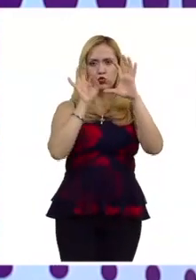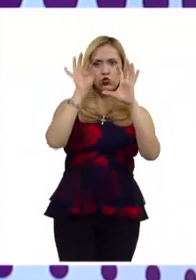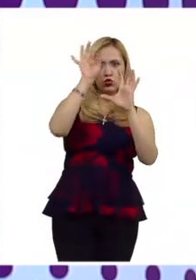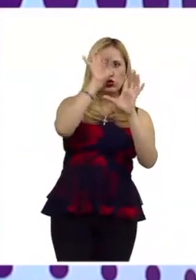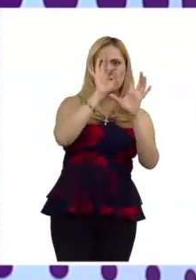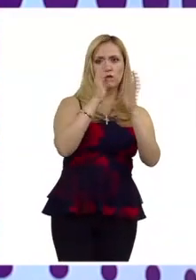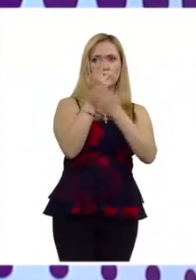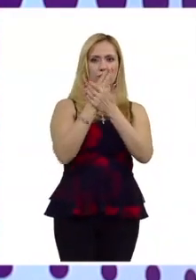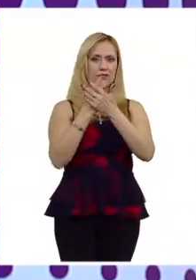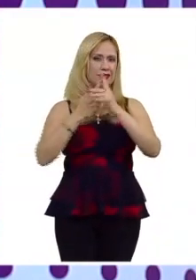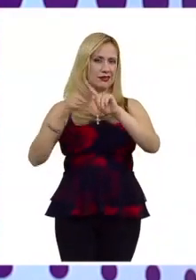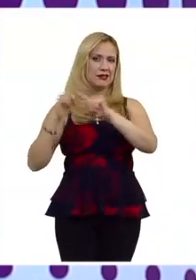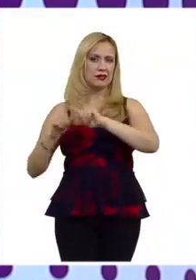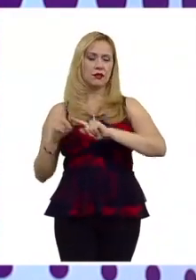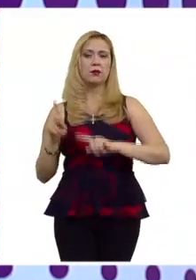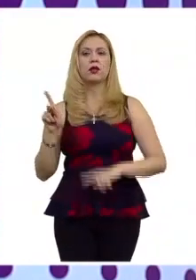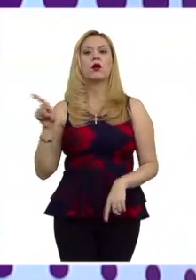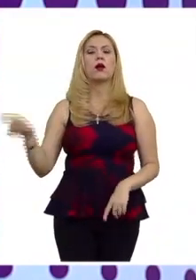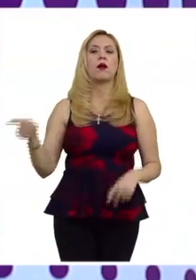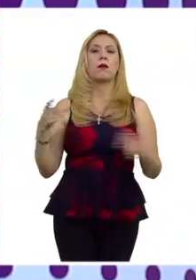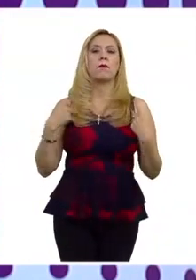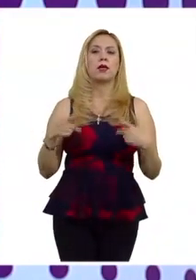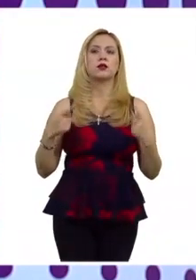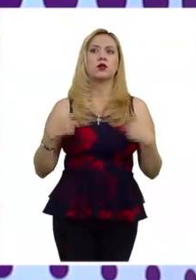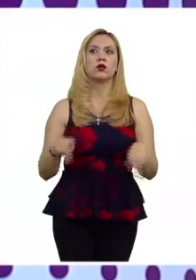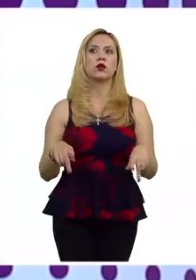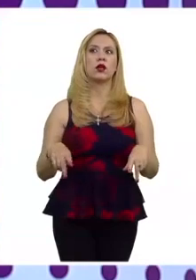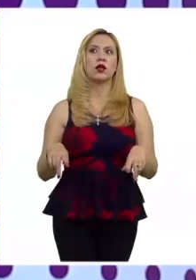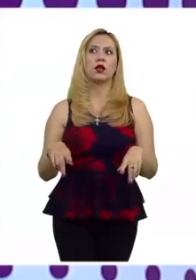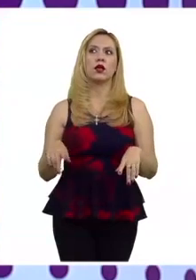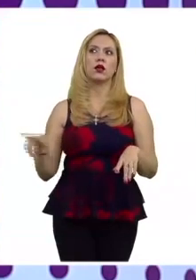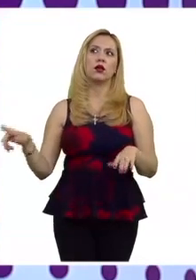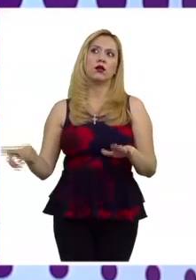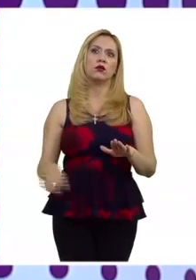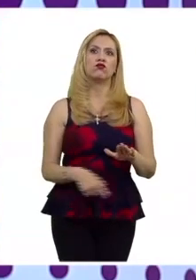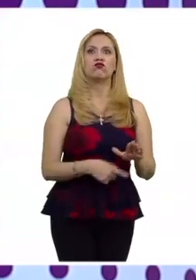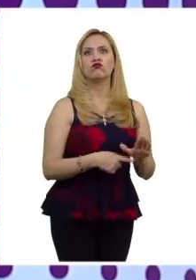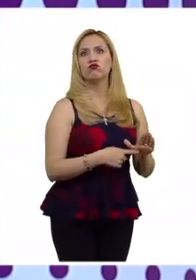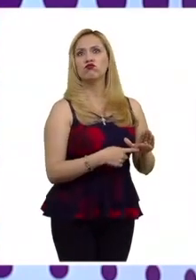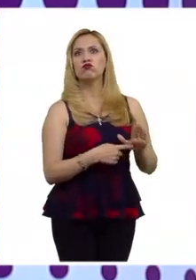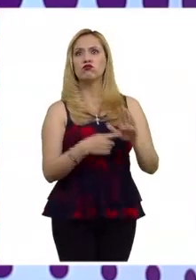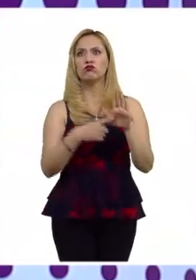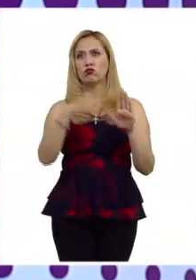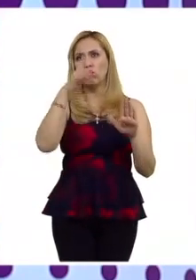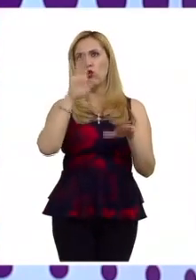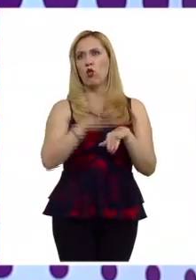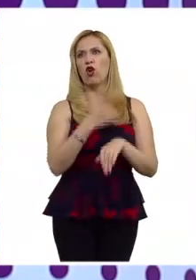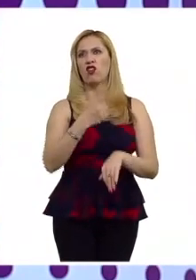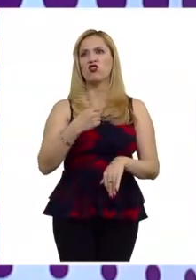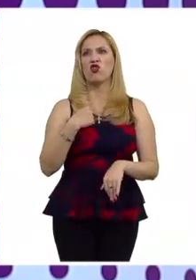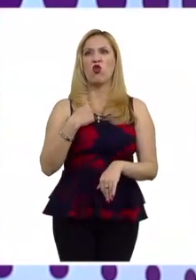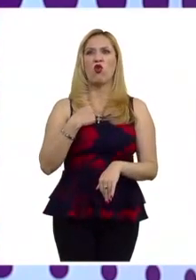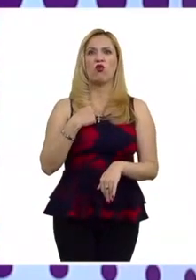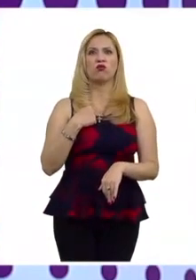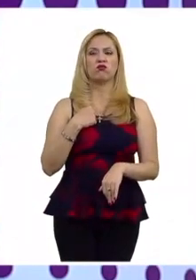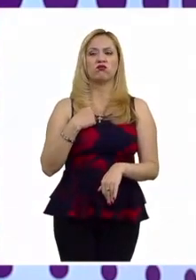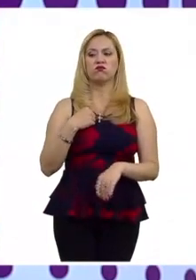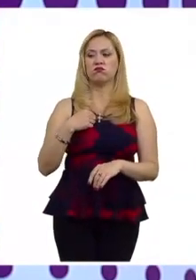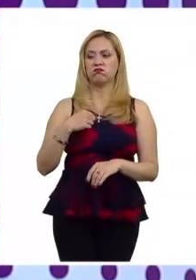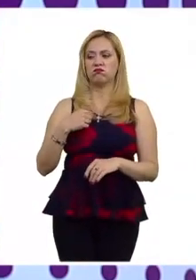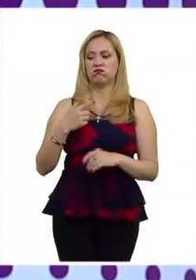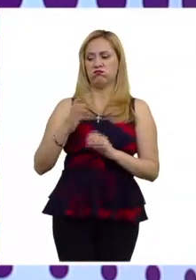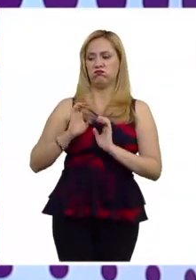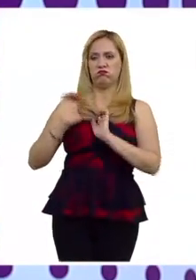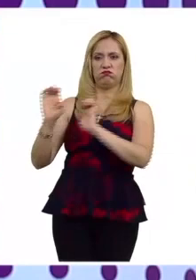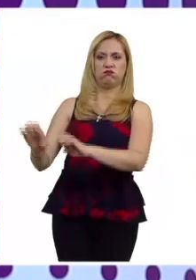en este caso tampoco es que la persona demostró que portaba ese tatuaje específicamente porque era adepto a otra cultura